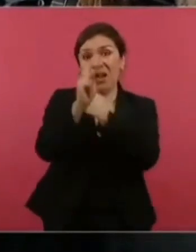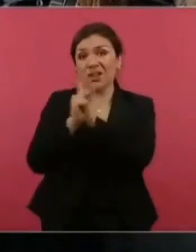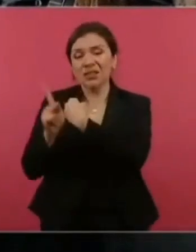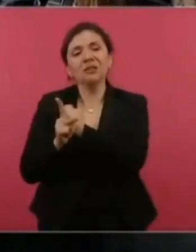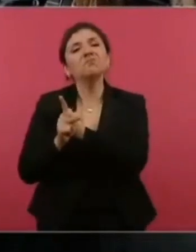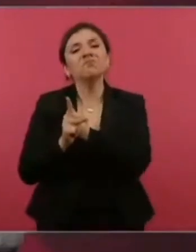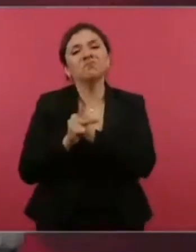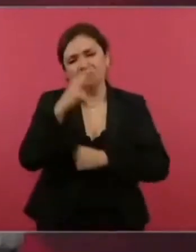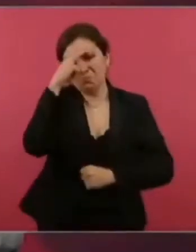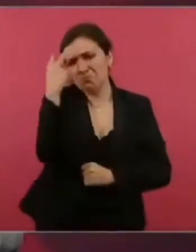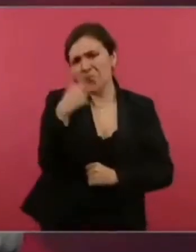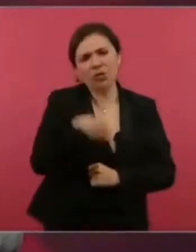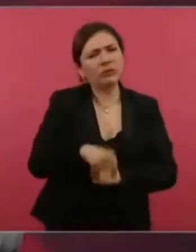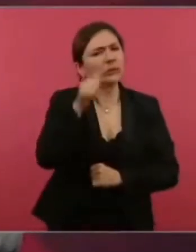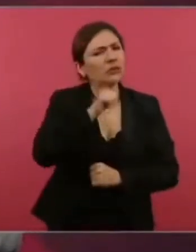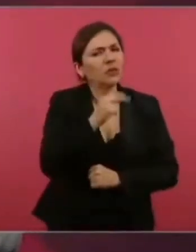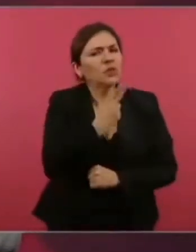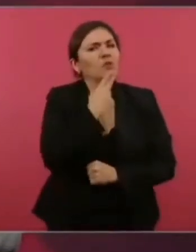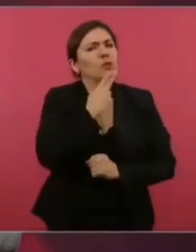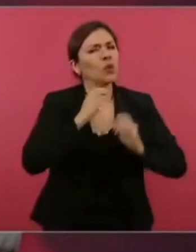Siempre se ha cuidado eso.